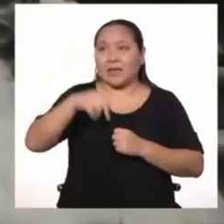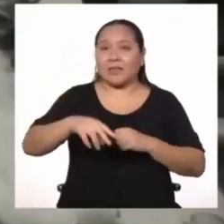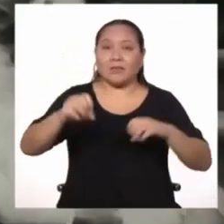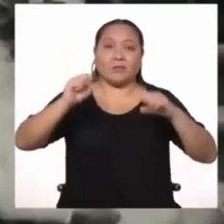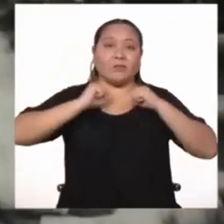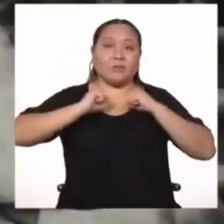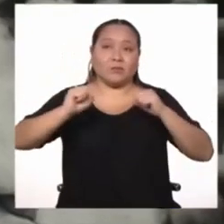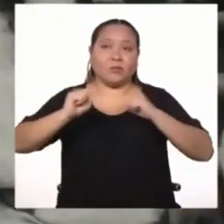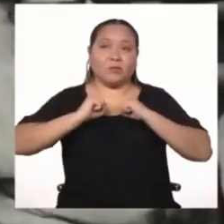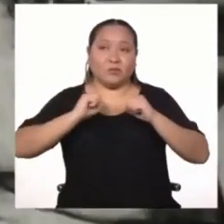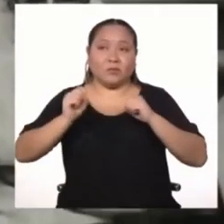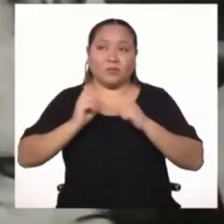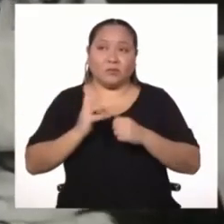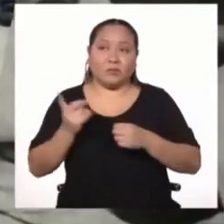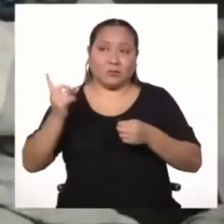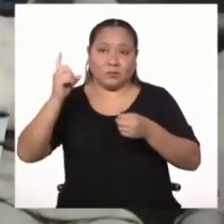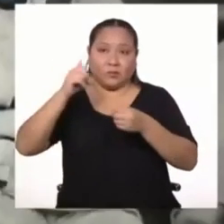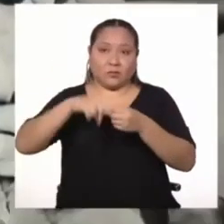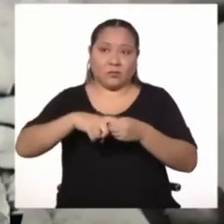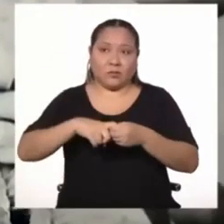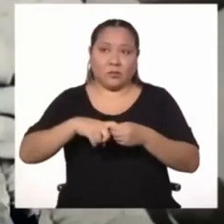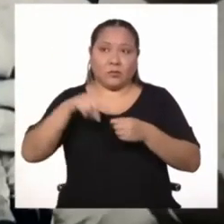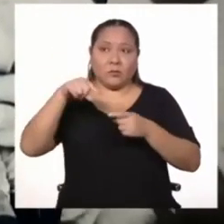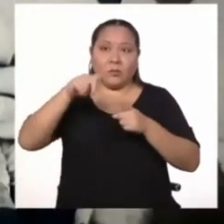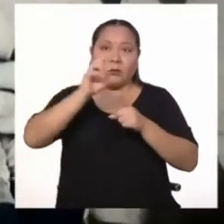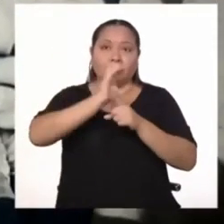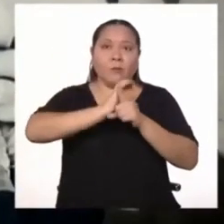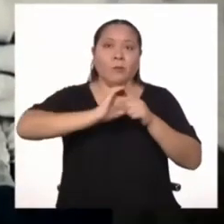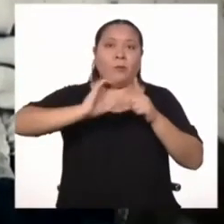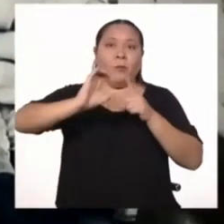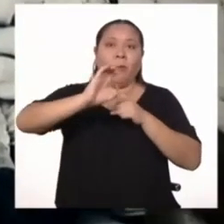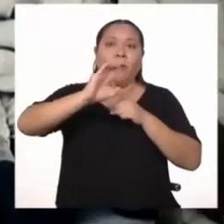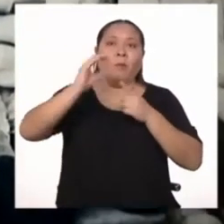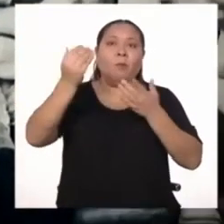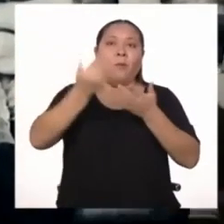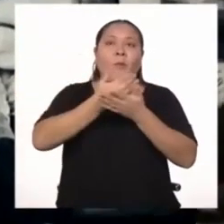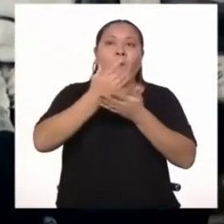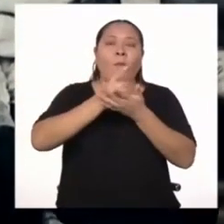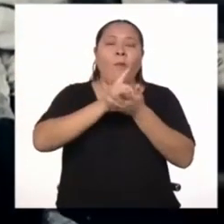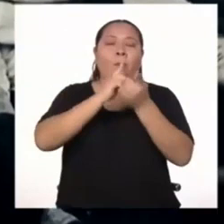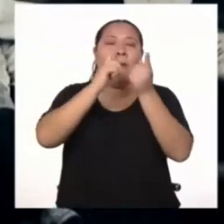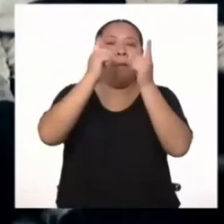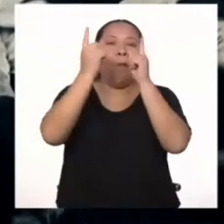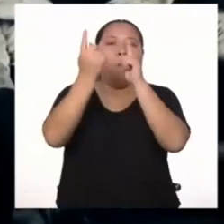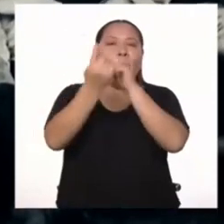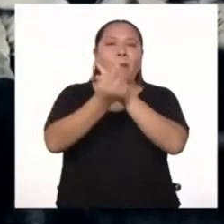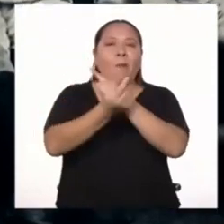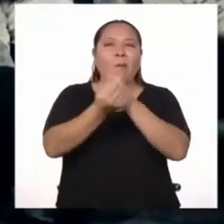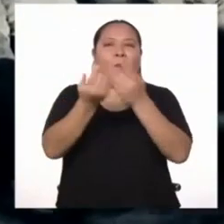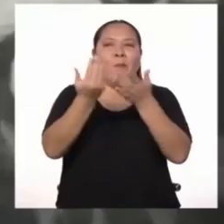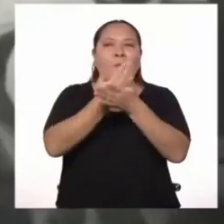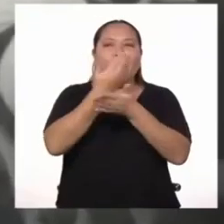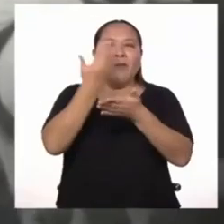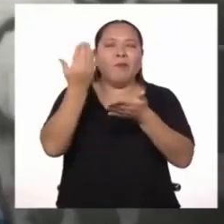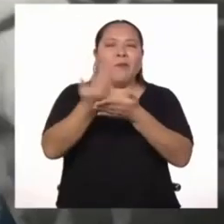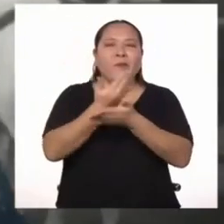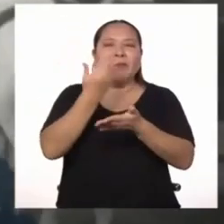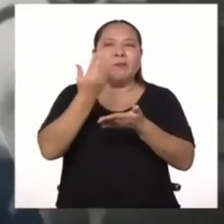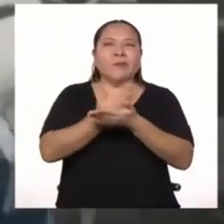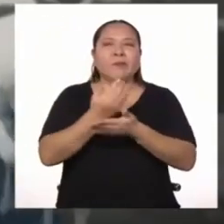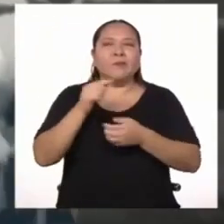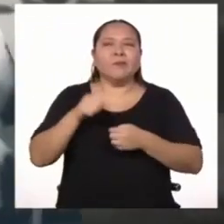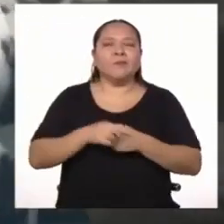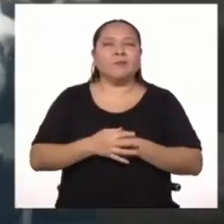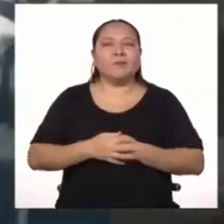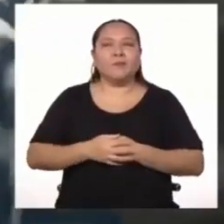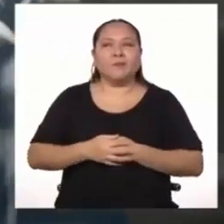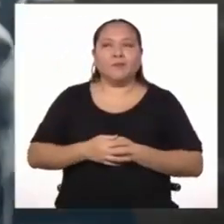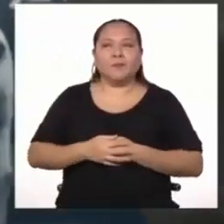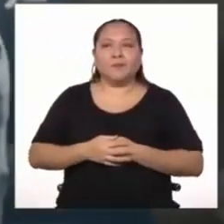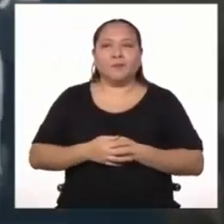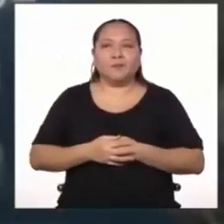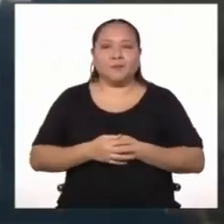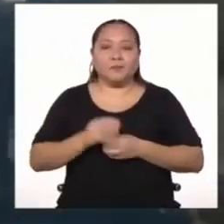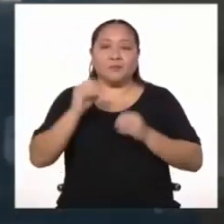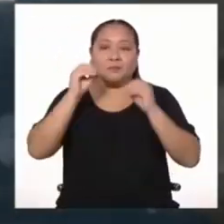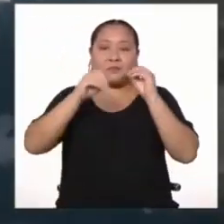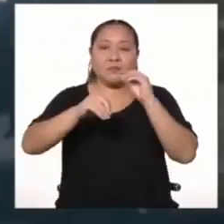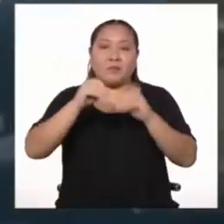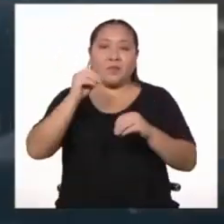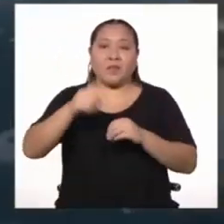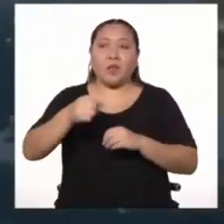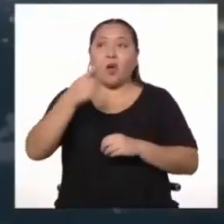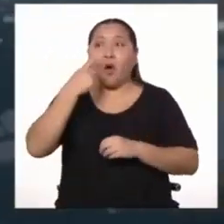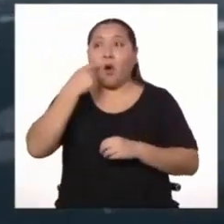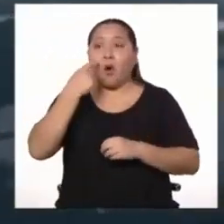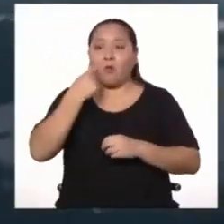generar una cultura de modernidad, de competitividad y producir hombres